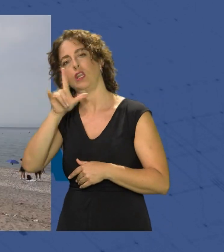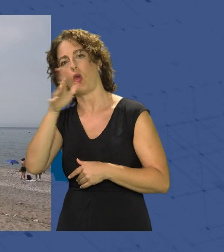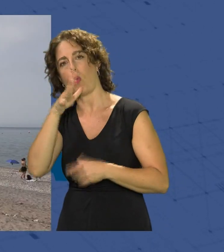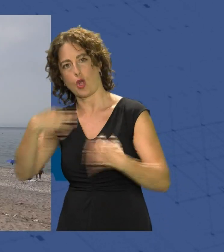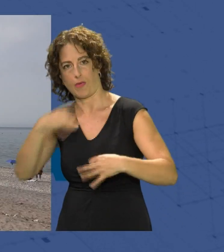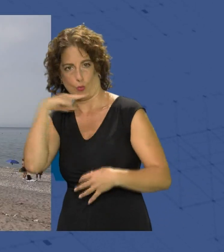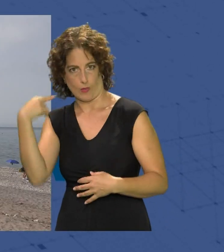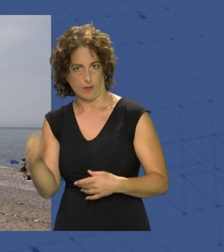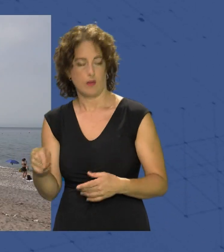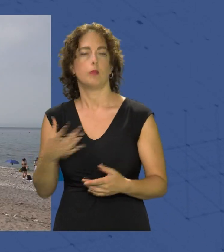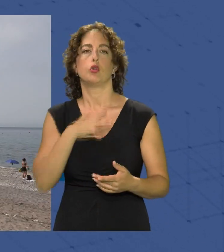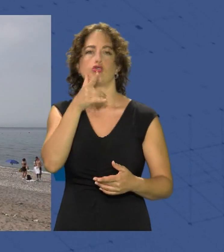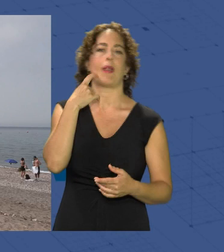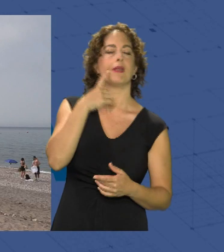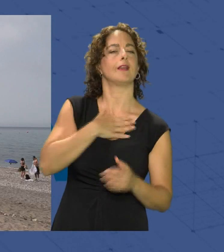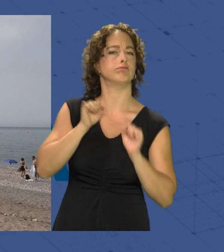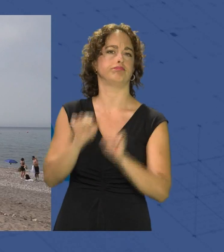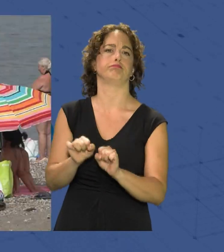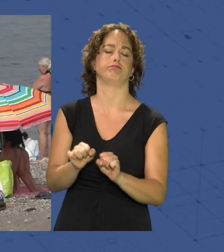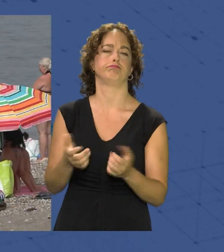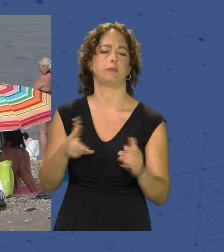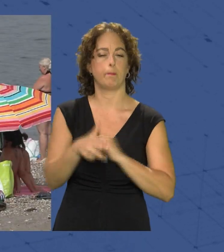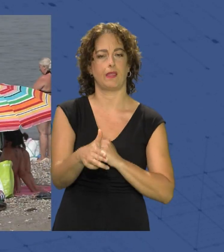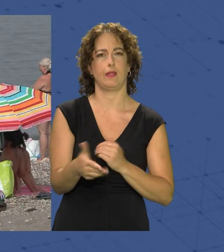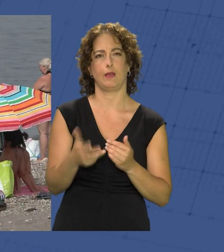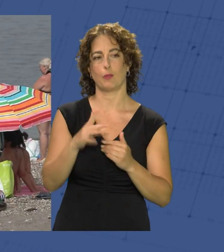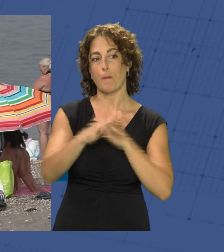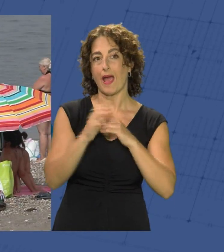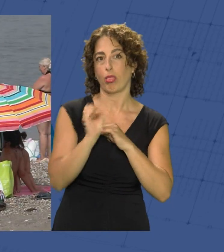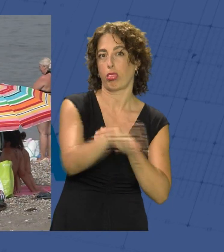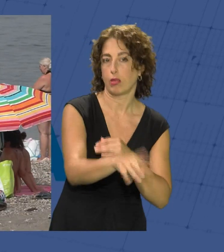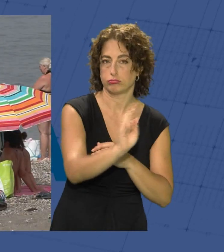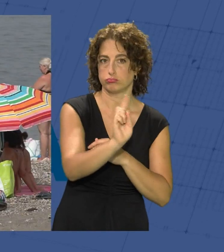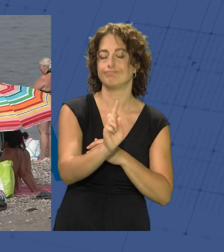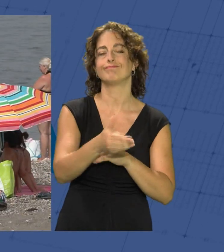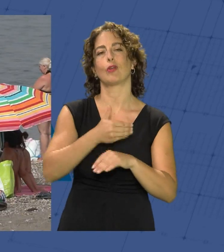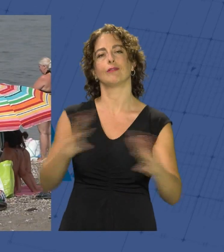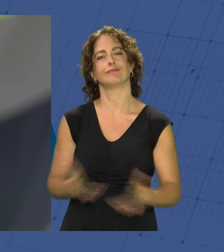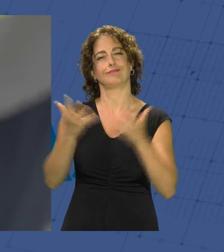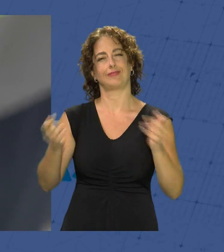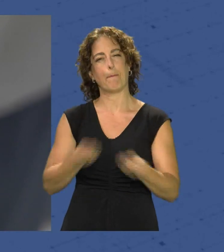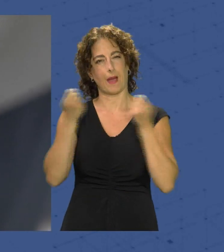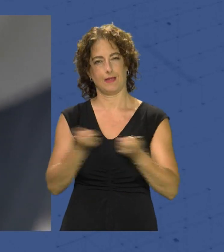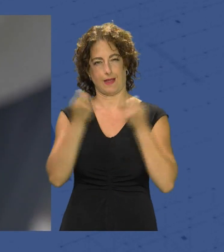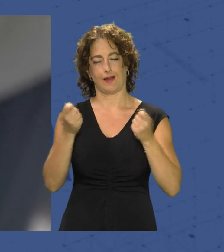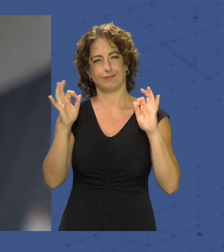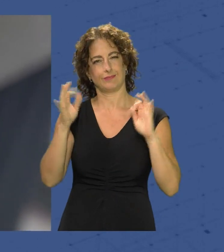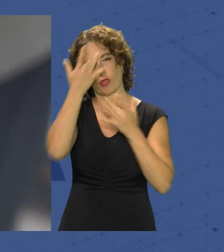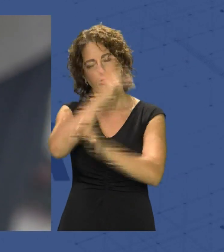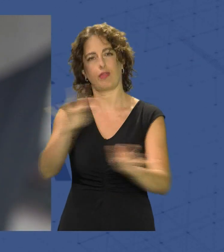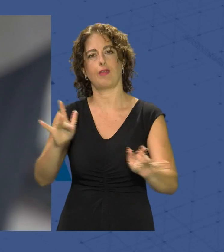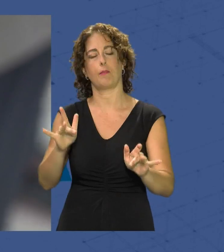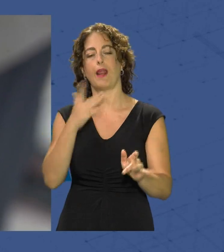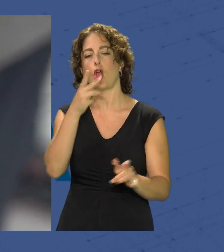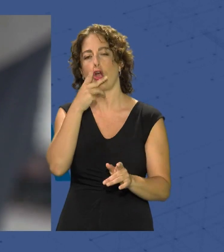Almería quiere, por tanto, impedir que las colillas de los usuarios de las playas lleguen al mar y para ello impulsa una nueva campaña de concienciación dirigida a vaciar de